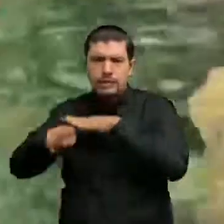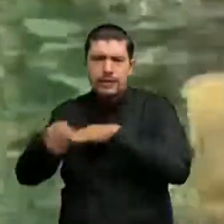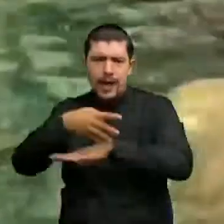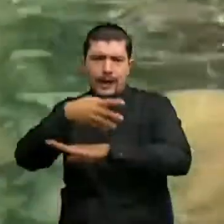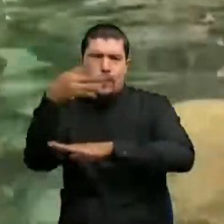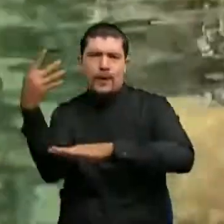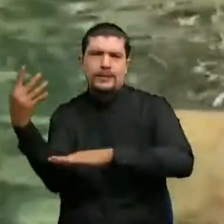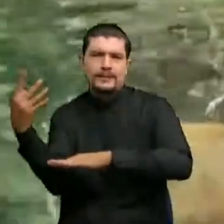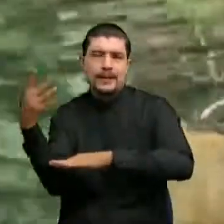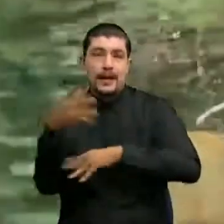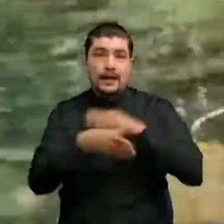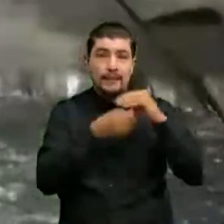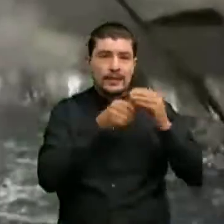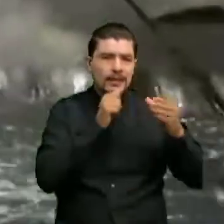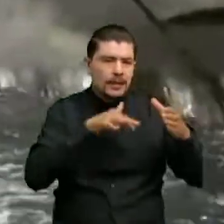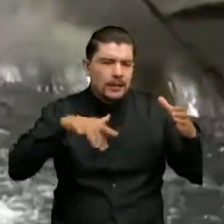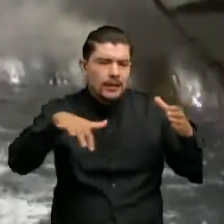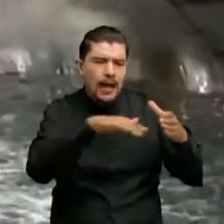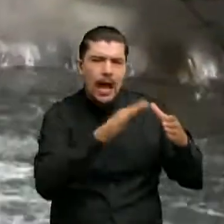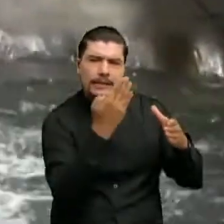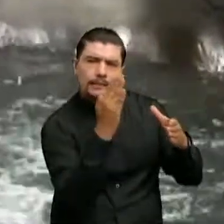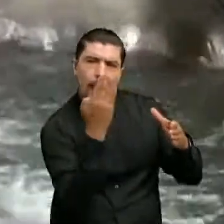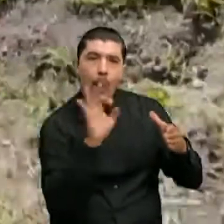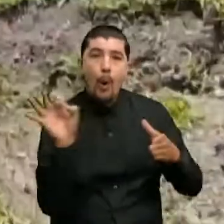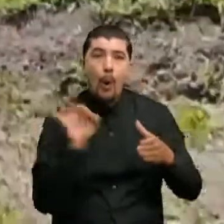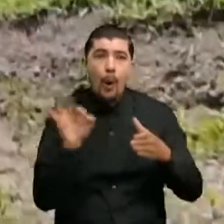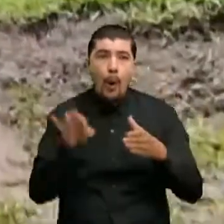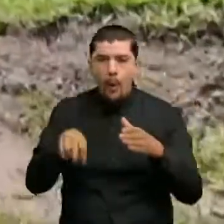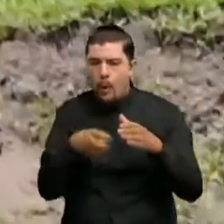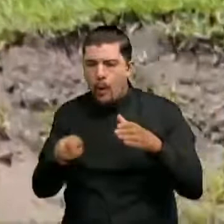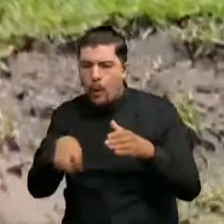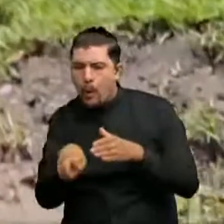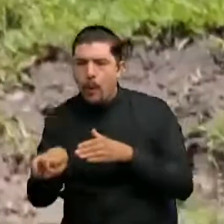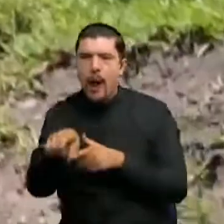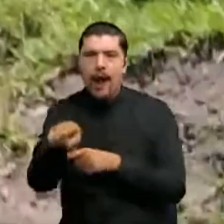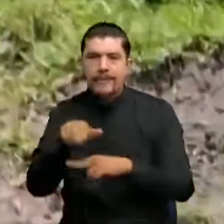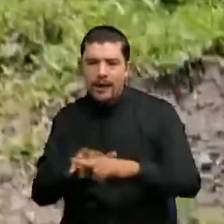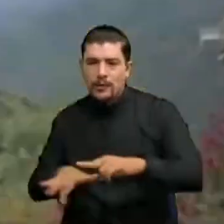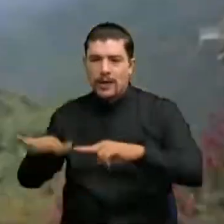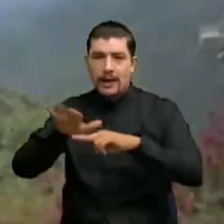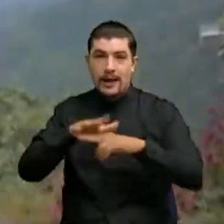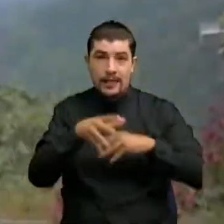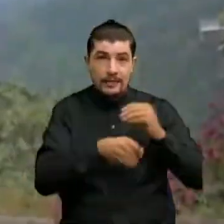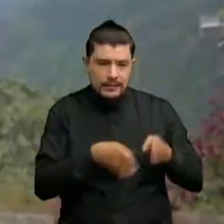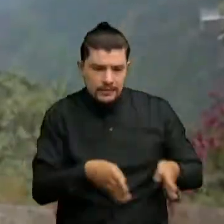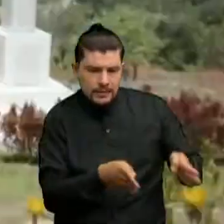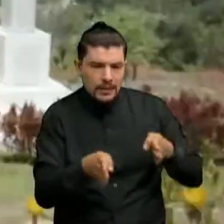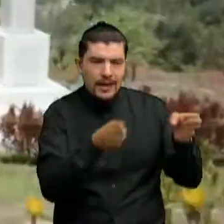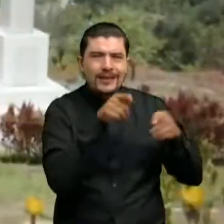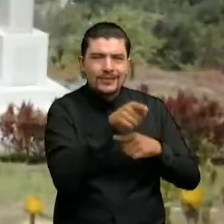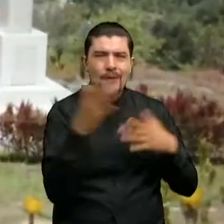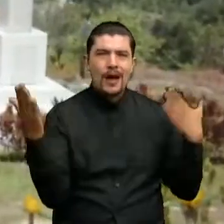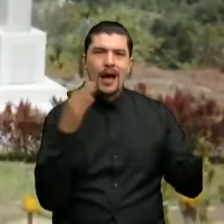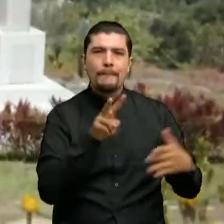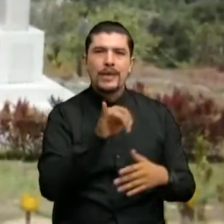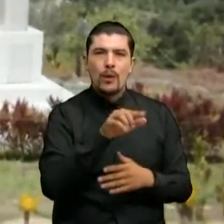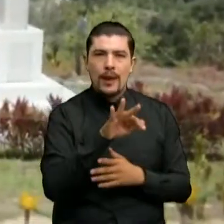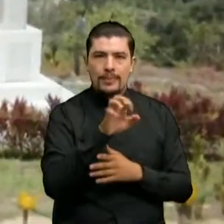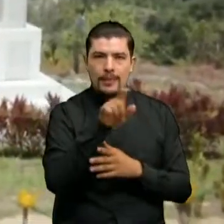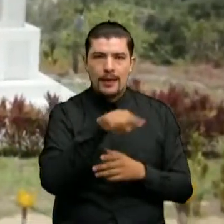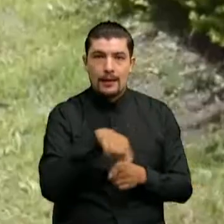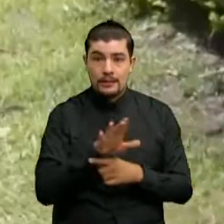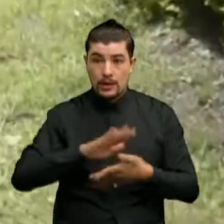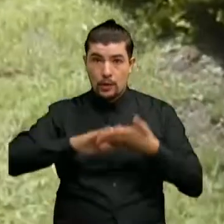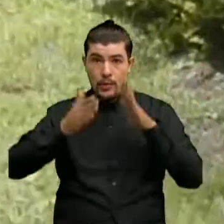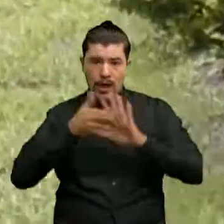arcoiris El Pozo de los Espejos o el Tobogán Natural Recorrer la ruta agroturística de la vereda Violetas La cual fue adecuada